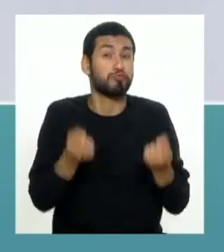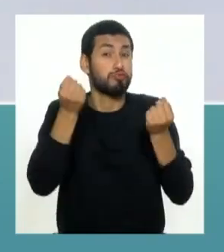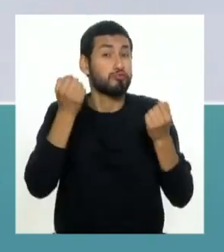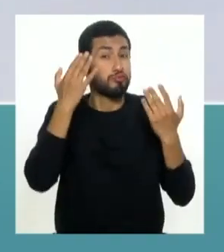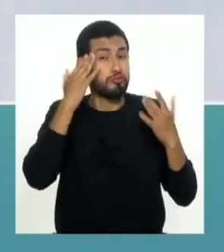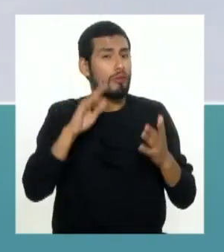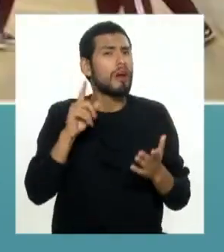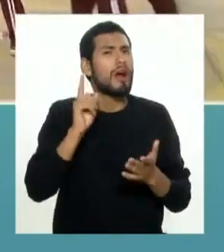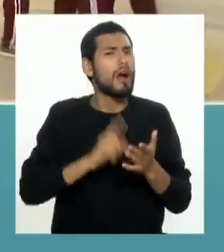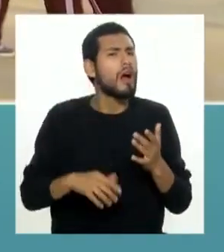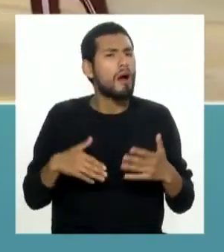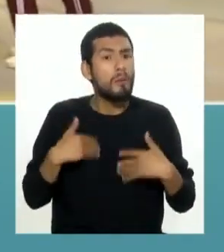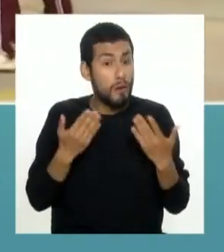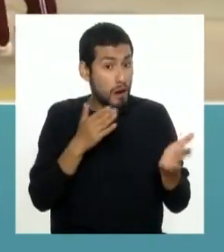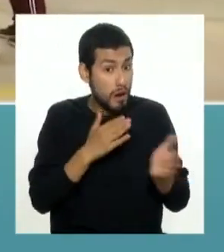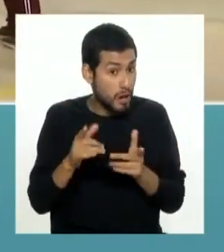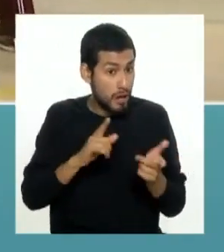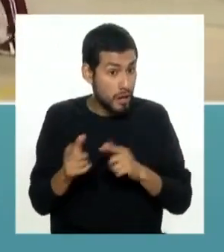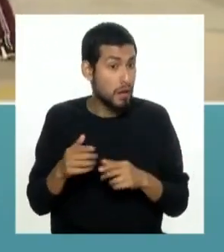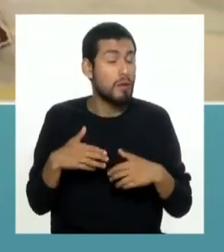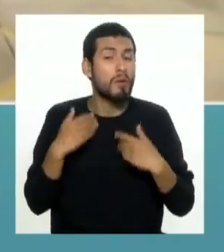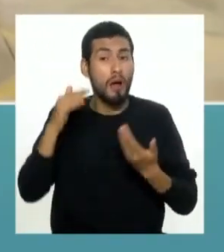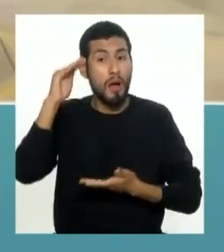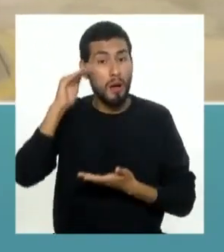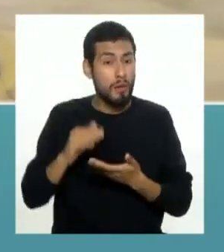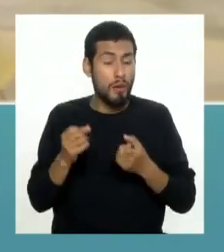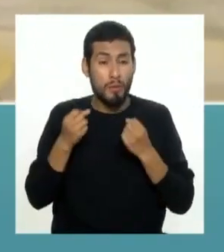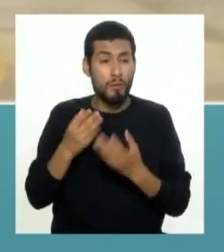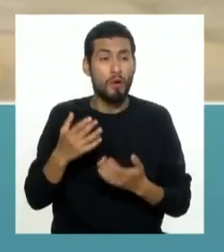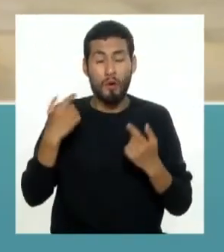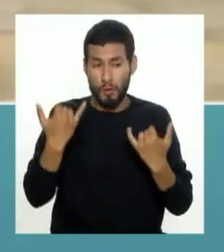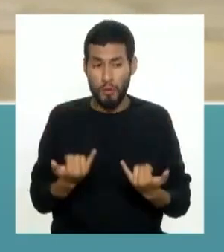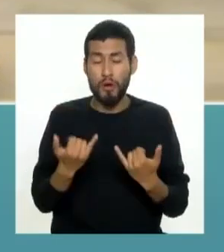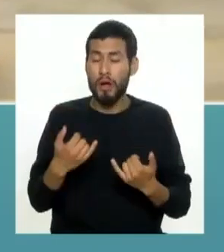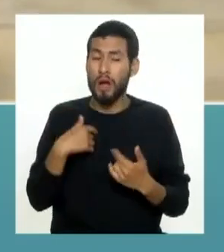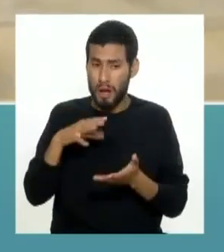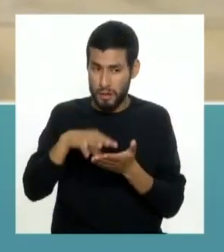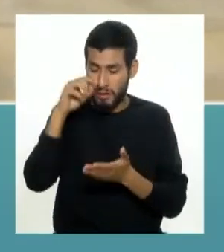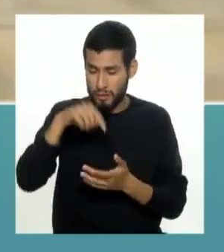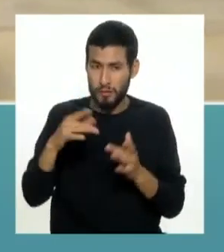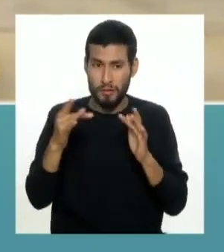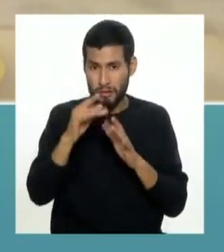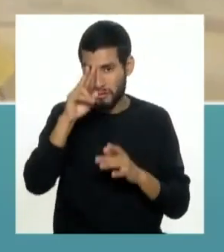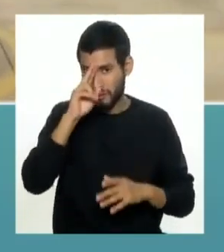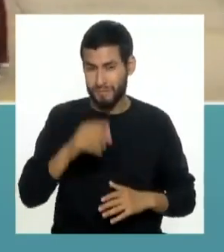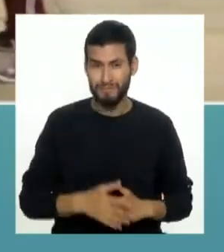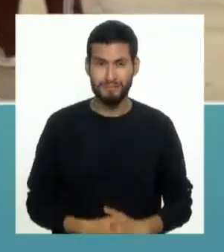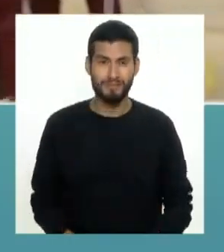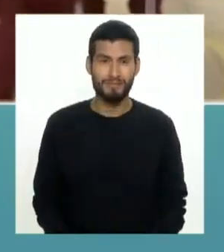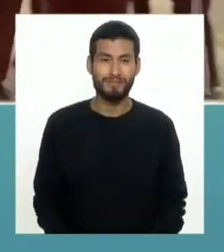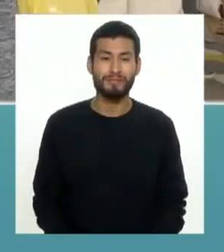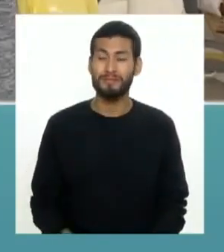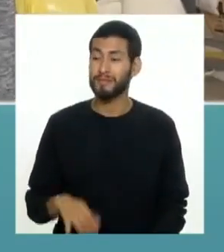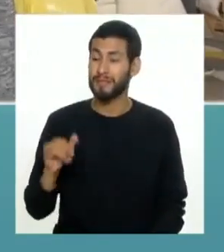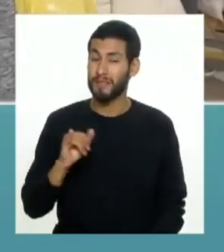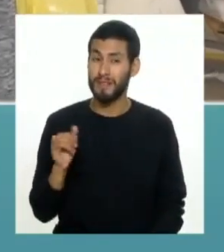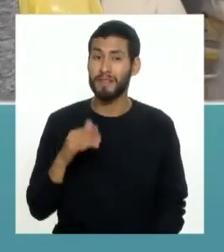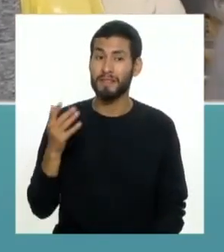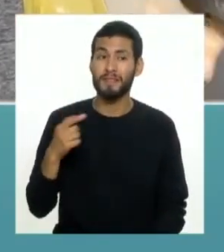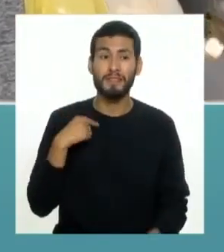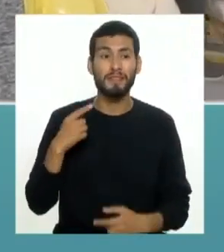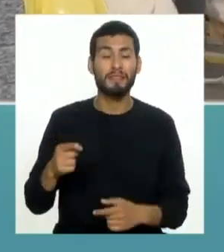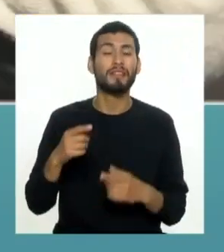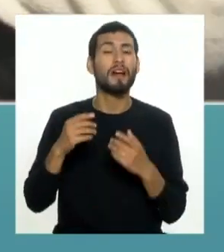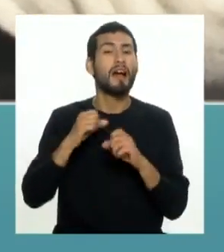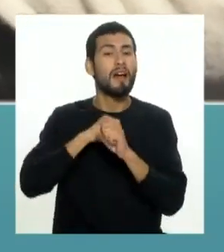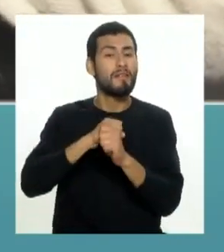preparados? ¿Qué podemos hacer para minimizar los impactos? Hoy lo vamos a aprender aquí en Conecta Perú. También en la secuencia de Pensa